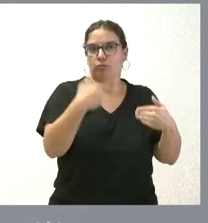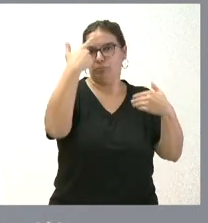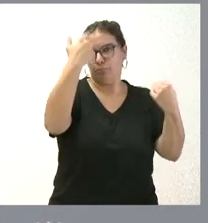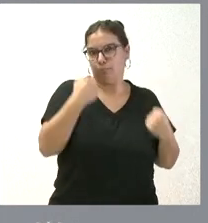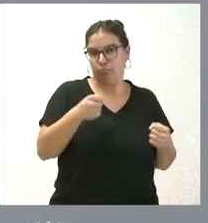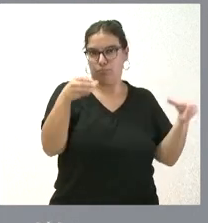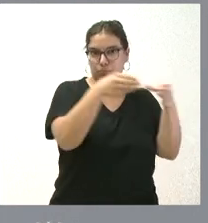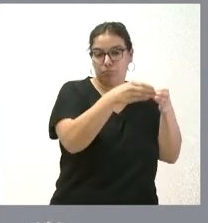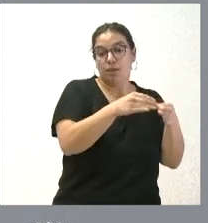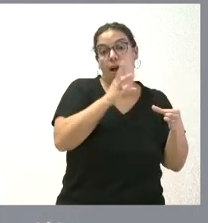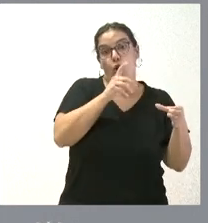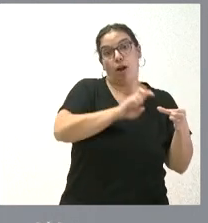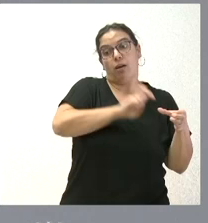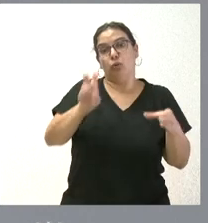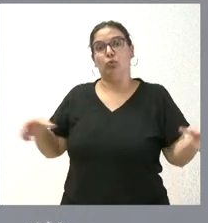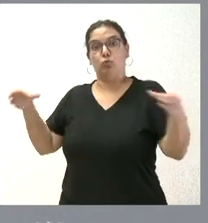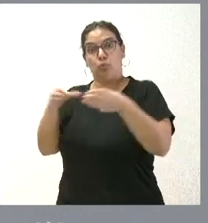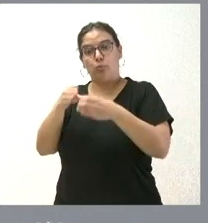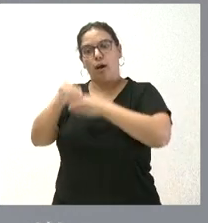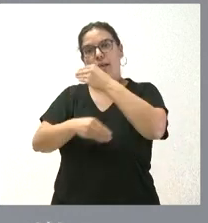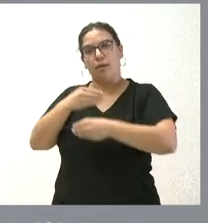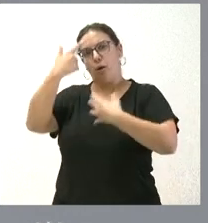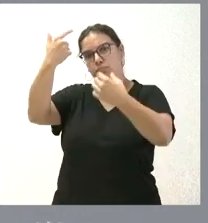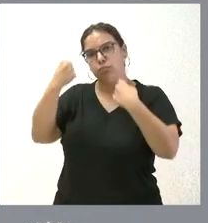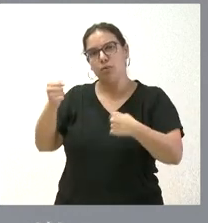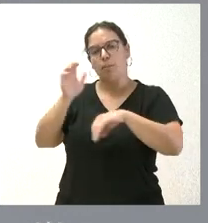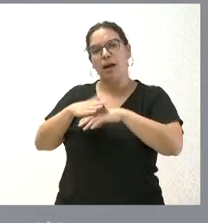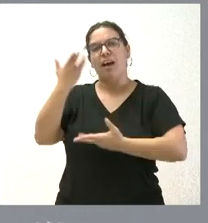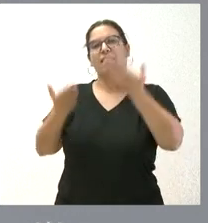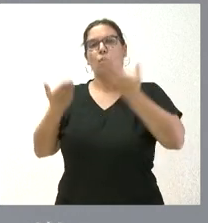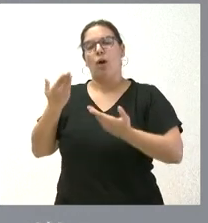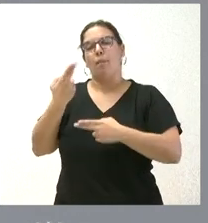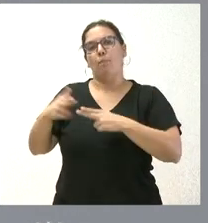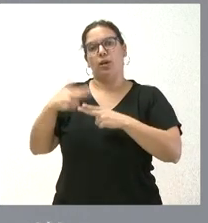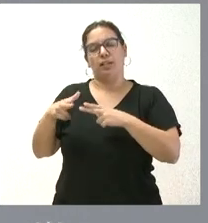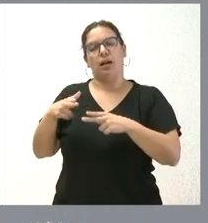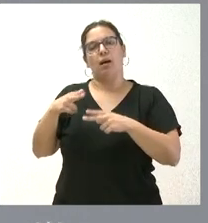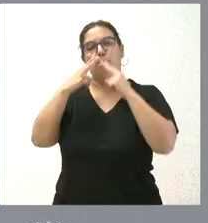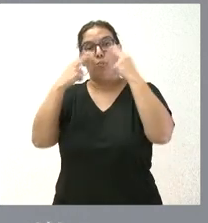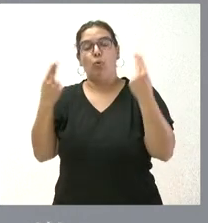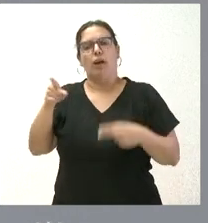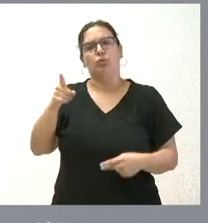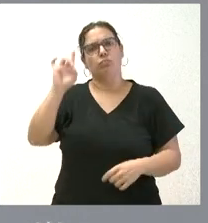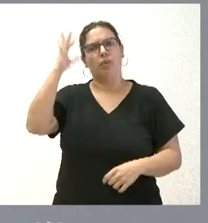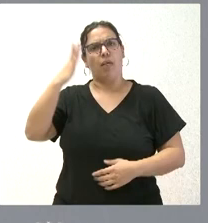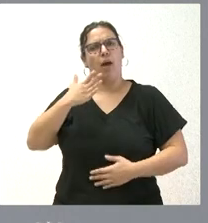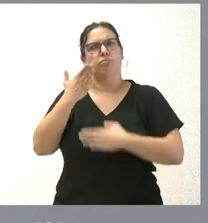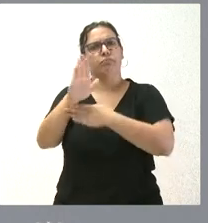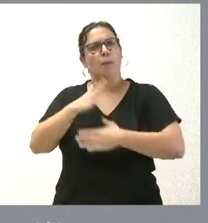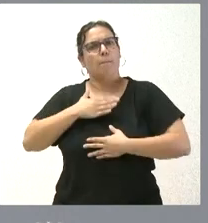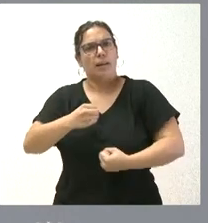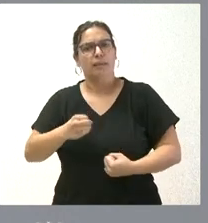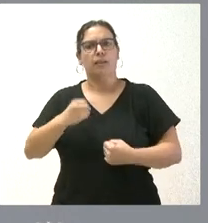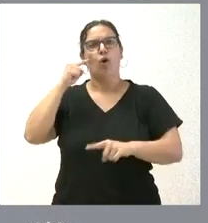lo hacemos ahora y lo haremos en relación con la evaluación de las políticas públicas. Por tanto, una iniciativa valiente, una iniciativa para mejorar.